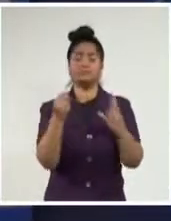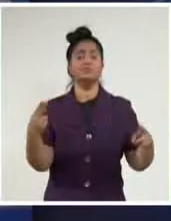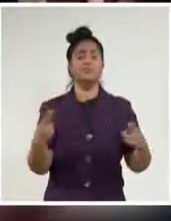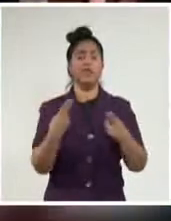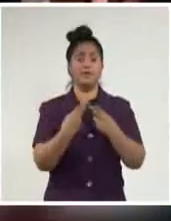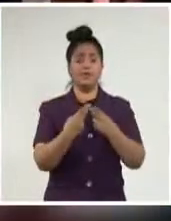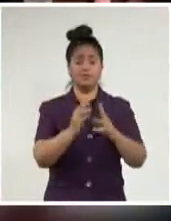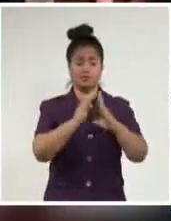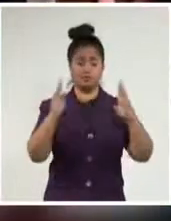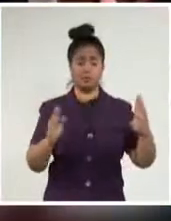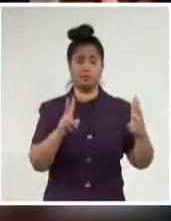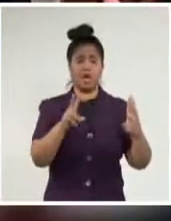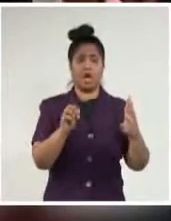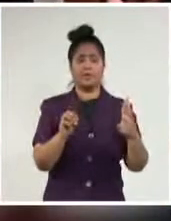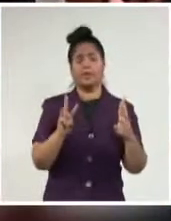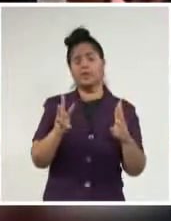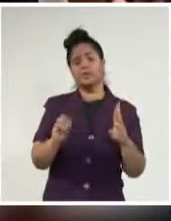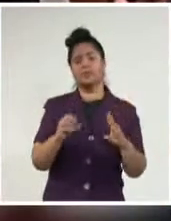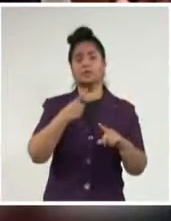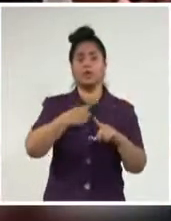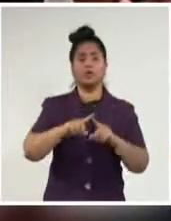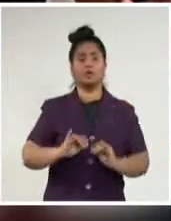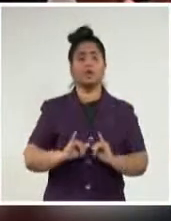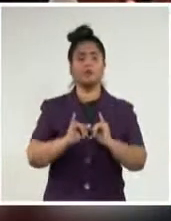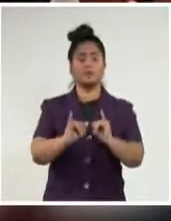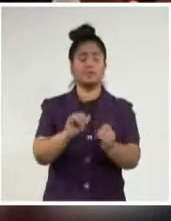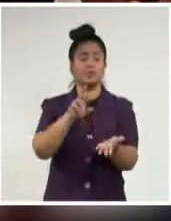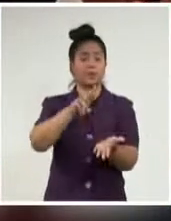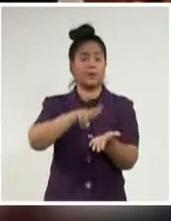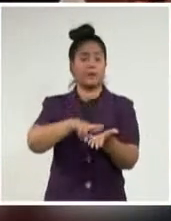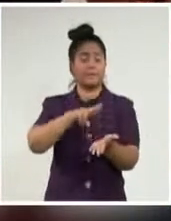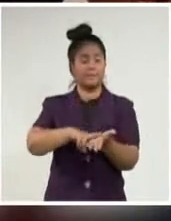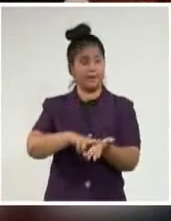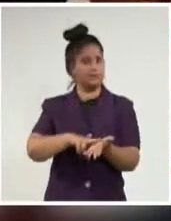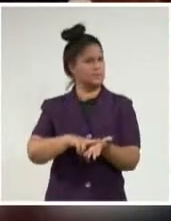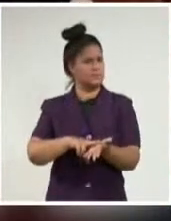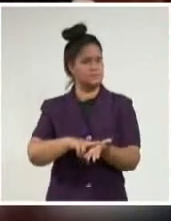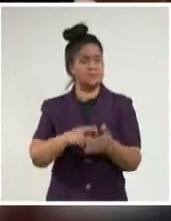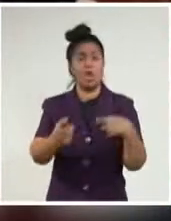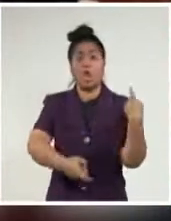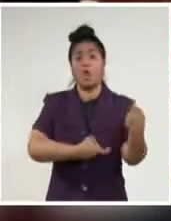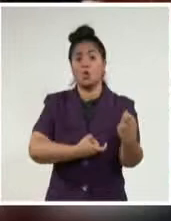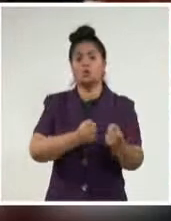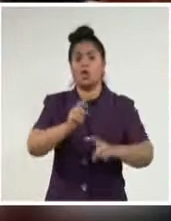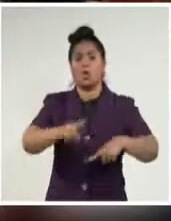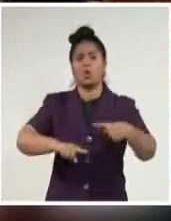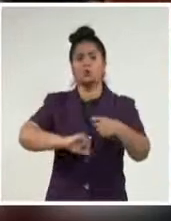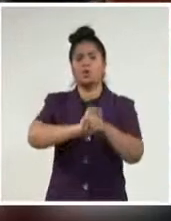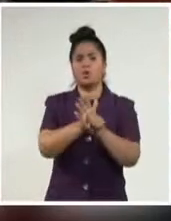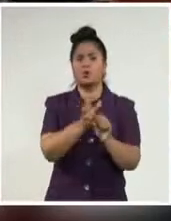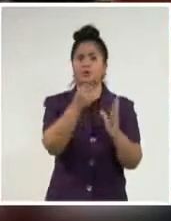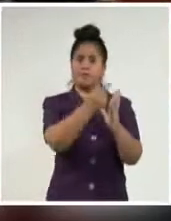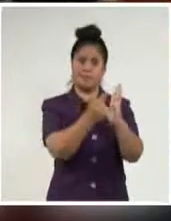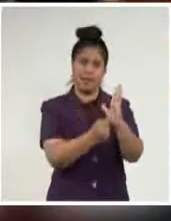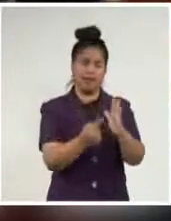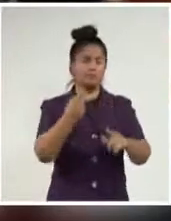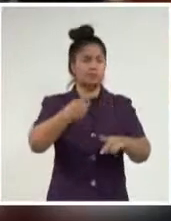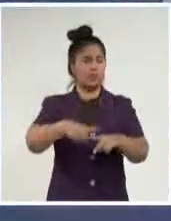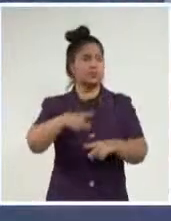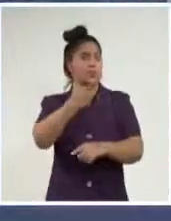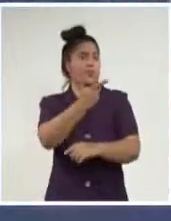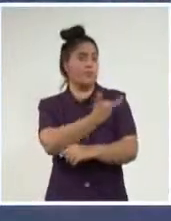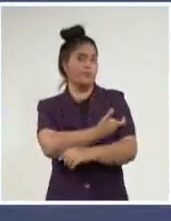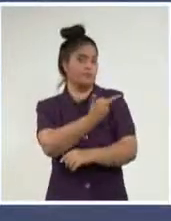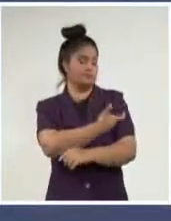Sostenible. Otras temáticas en la jornada de este martes serán el enfrentamiento a la COVID-19 y la producción de vacunas, el vínculo